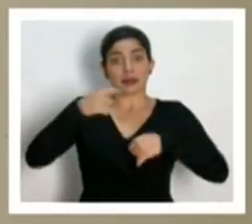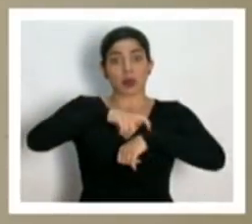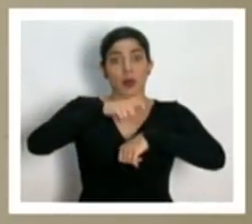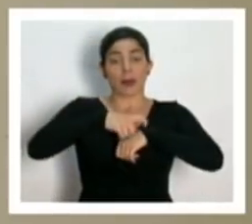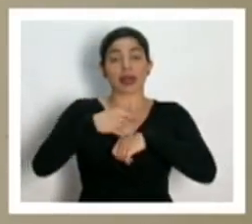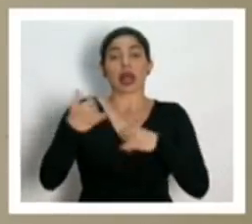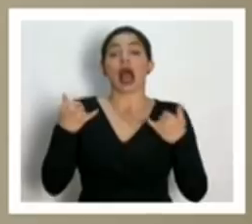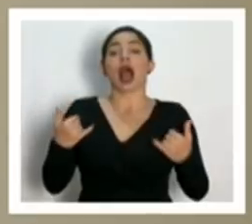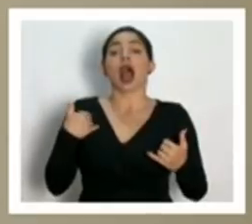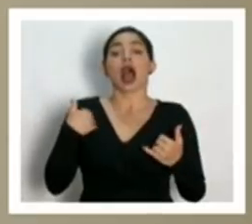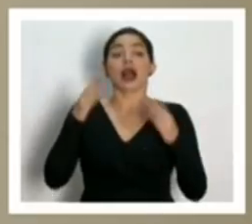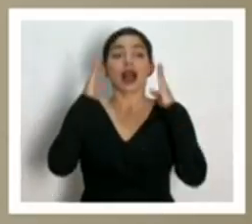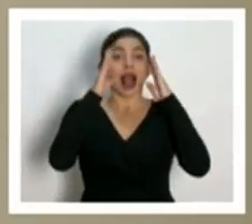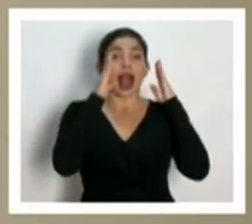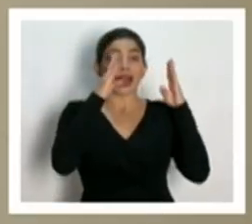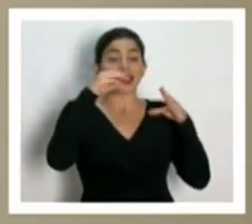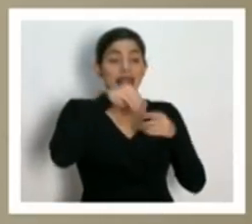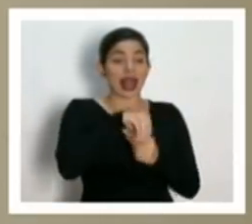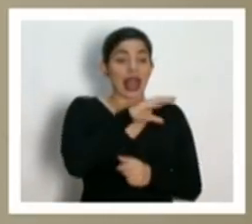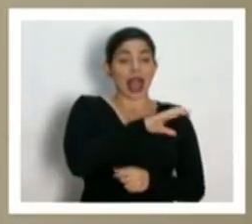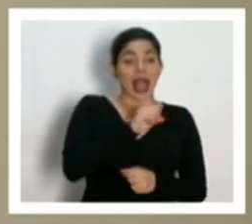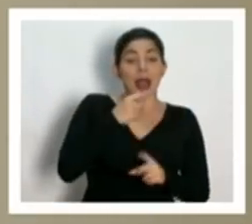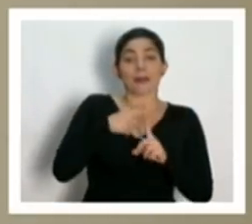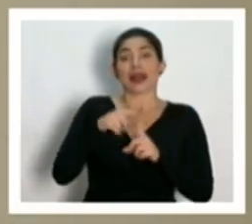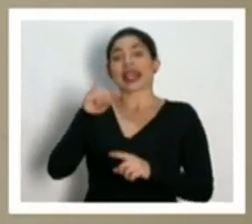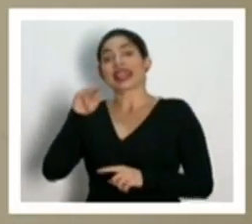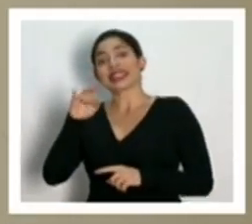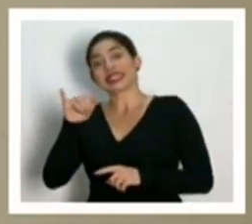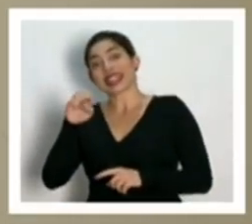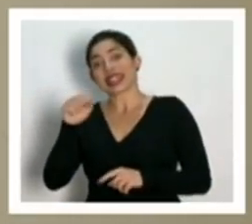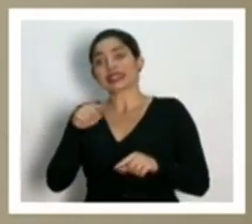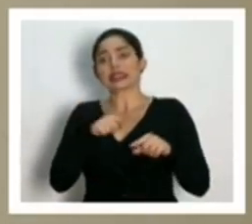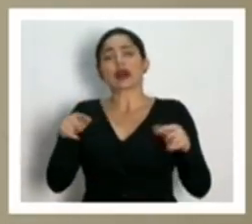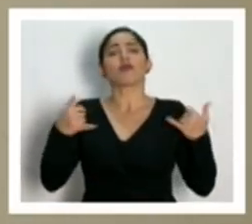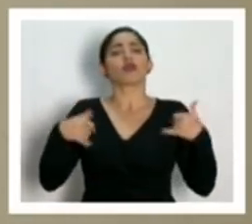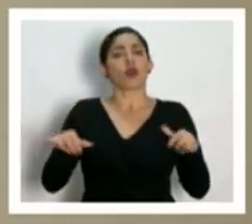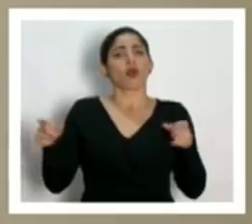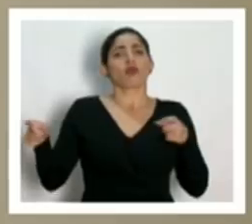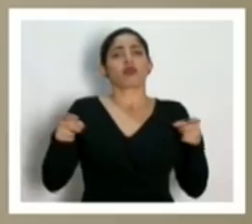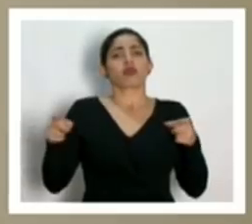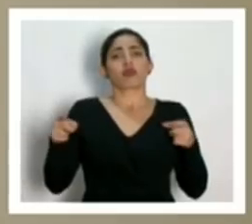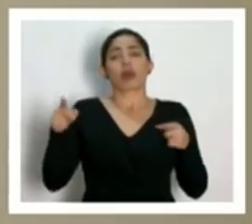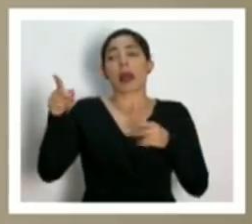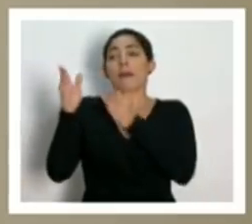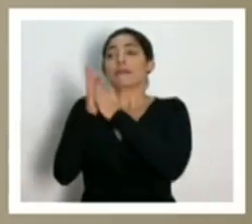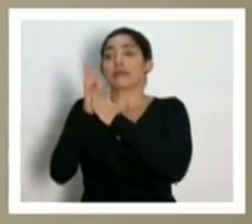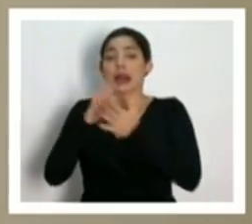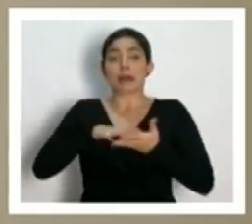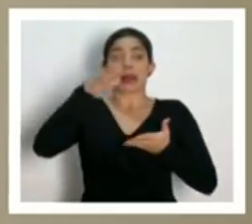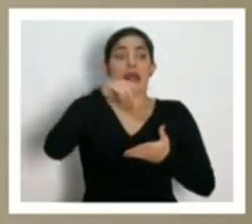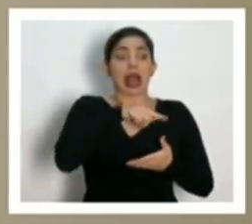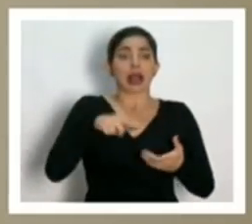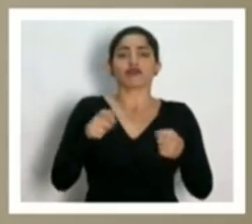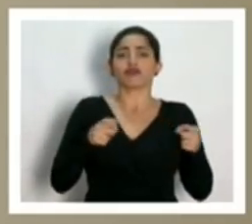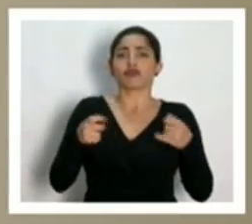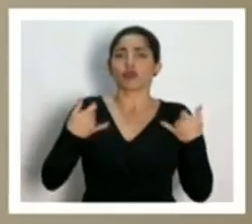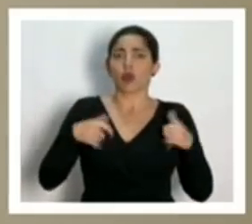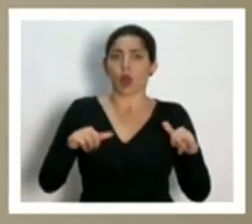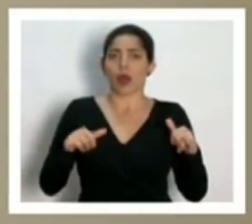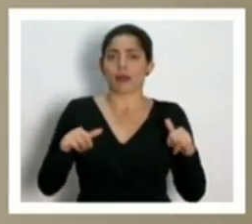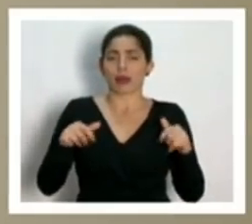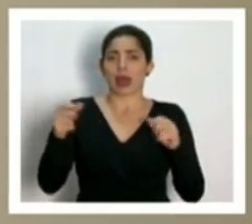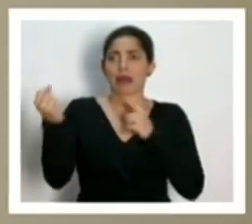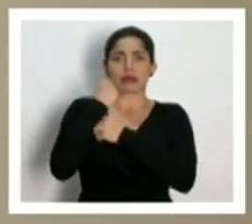capacidades que tenemos, tanto dentro de la caja como de la incienza, no han sobrepasado las necesidades de procesamiento de muestras. Incluso ya